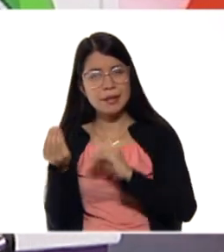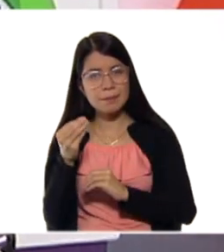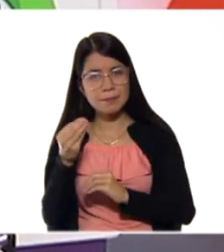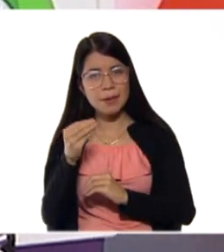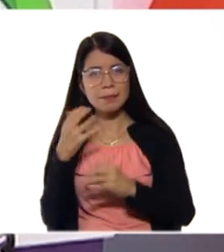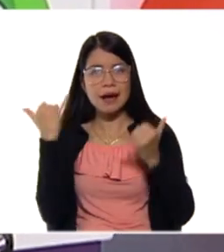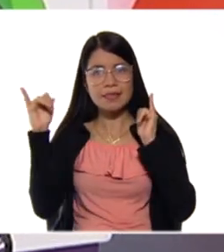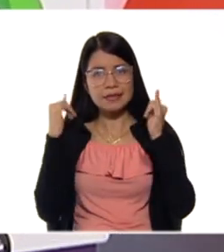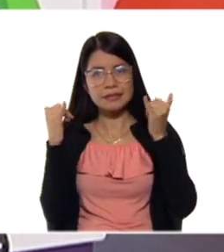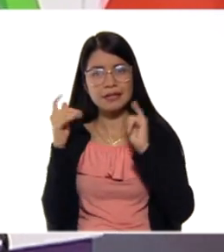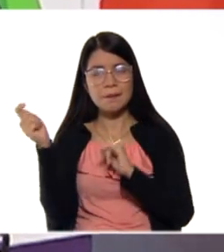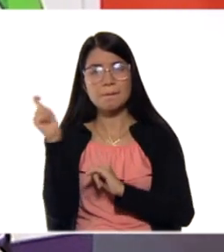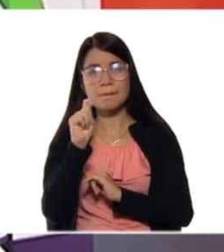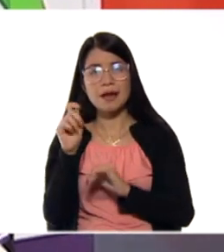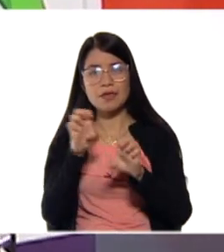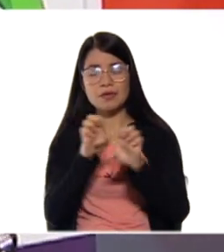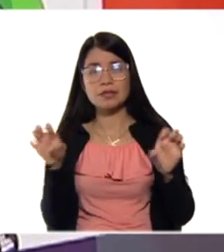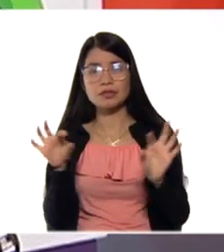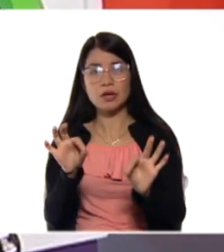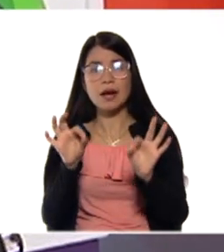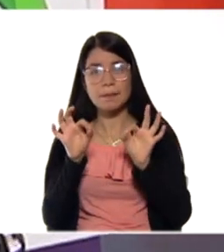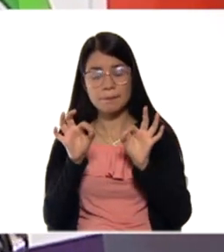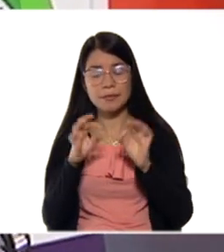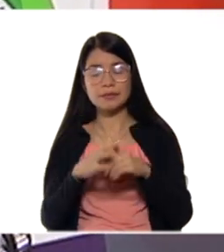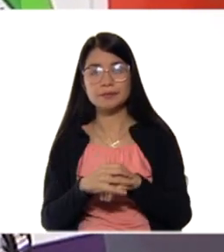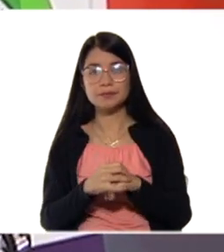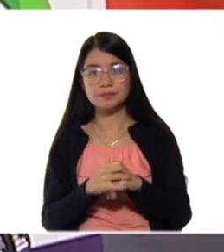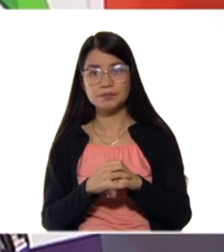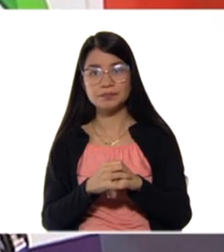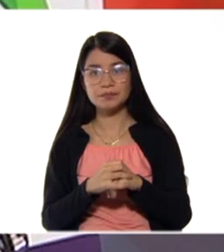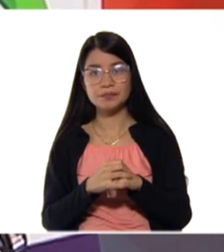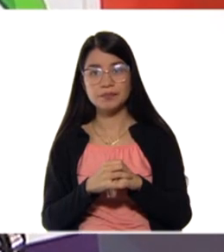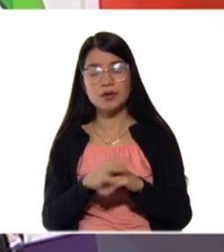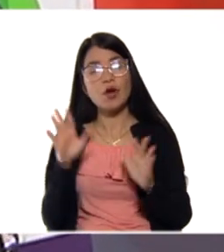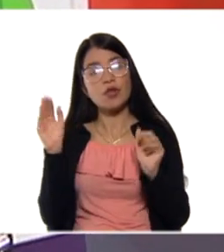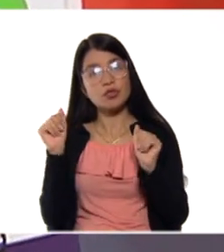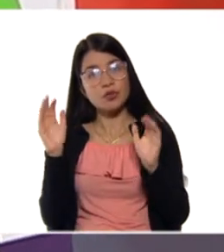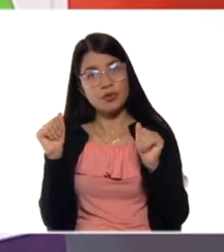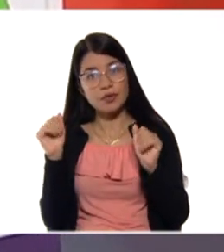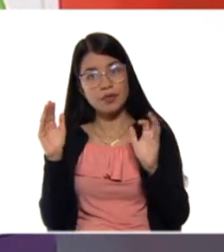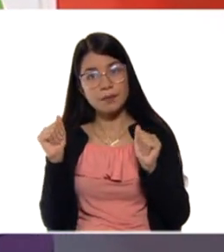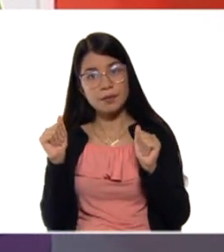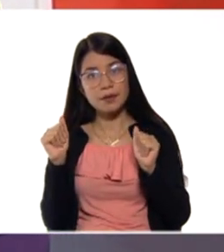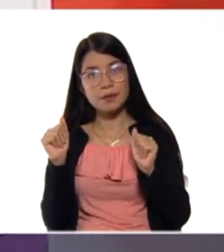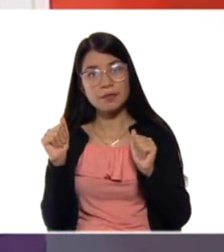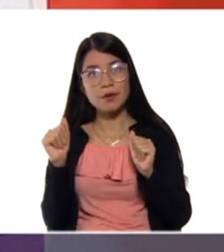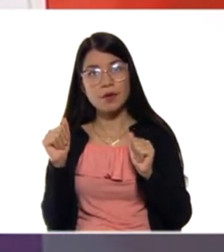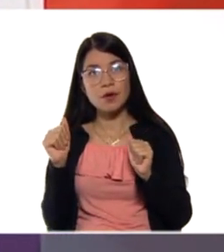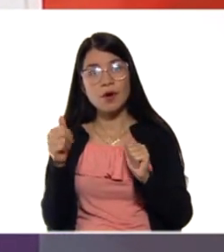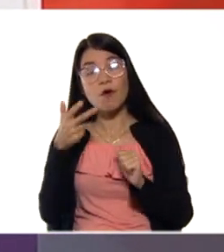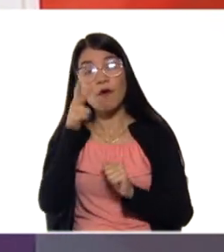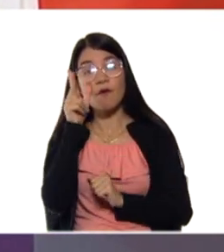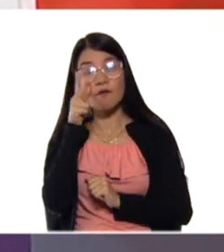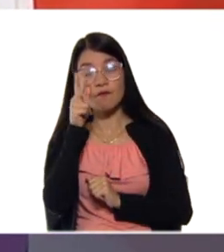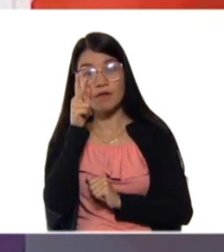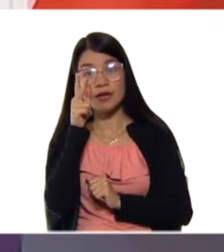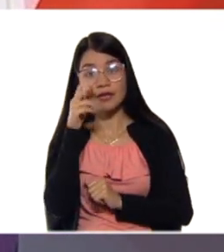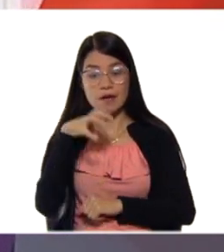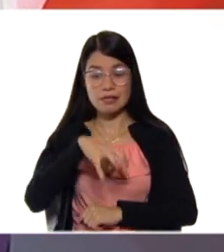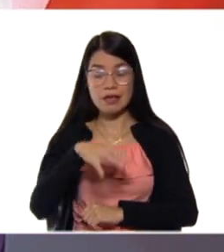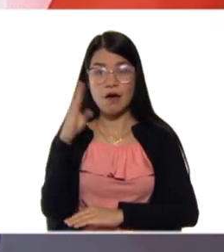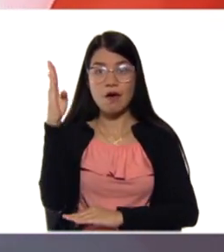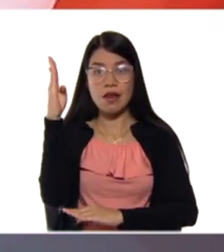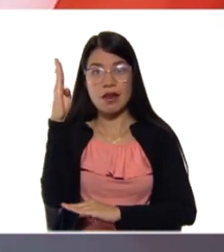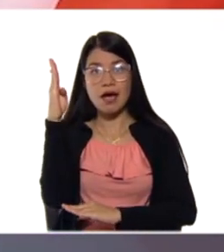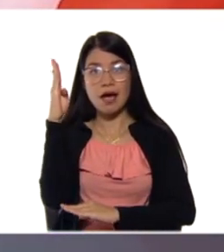la celebración del mes de educación especial. Y nos despedimos con un hermoso video que nos viene del Estado Lara,